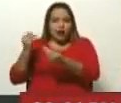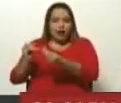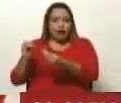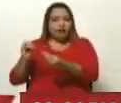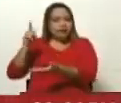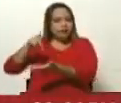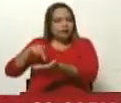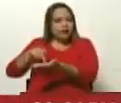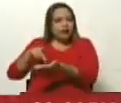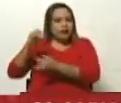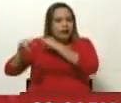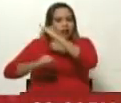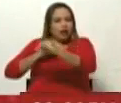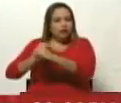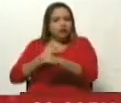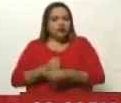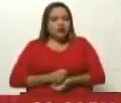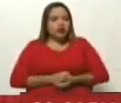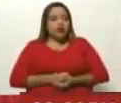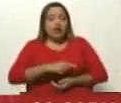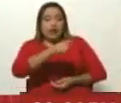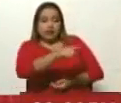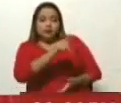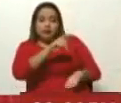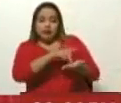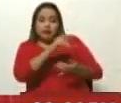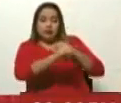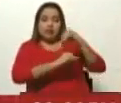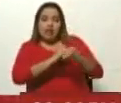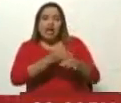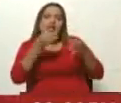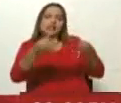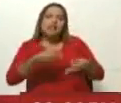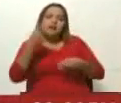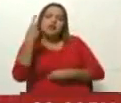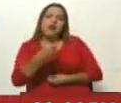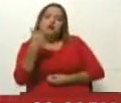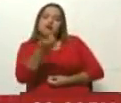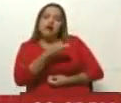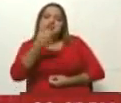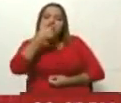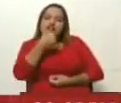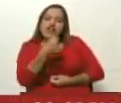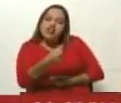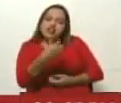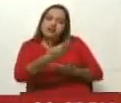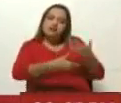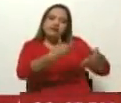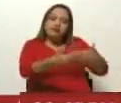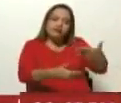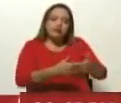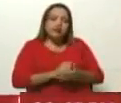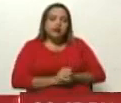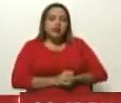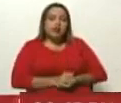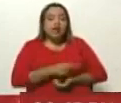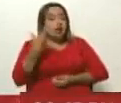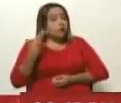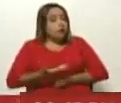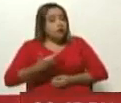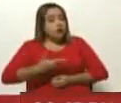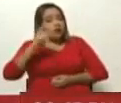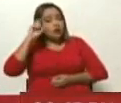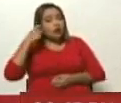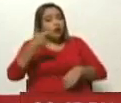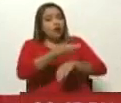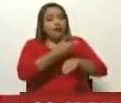El acompañamiento siempre tiene que tener fines de facilitación. Yo creo que en esto es muy importante recordar y recalcar que el